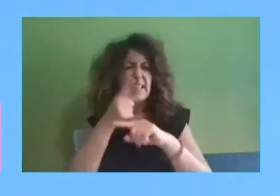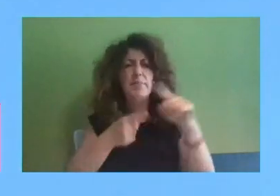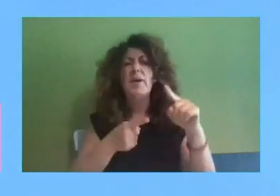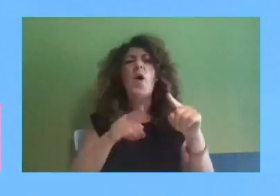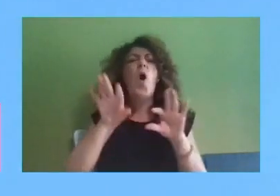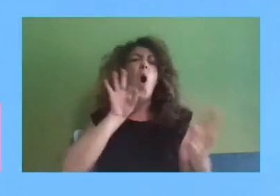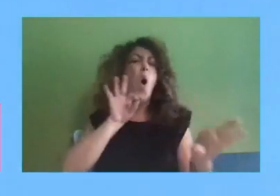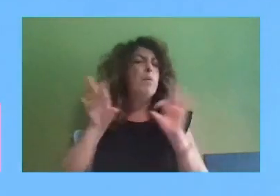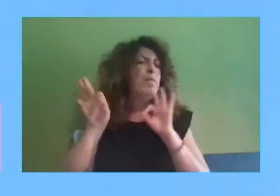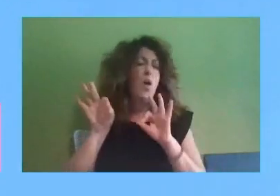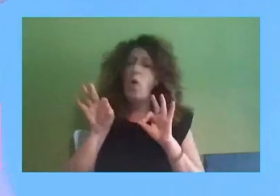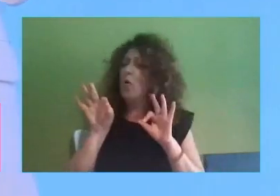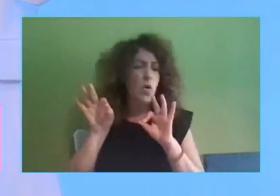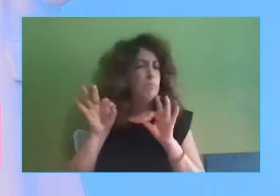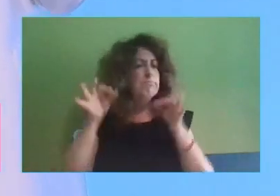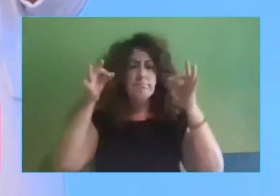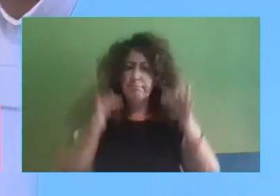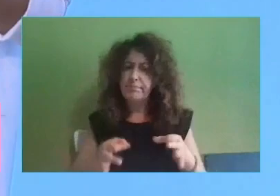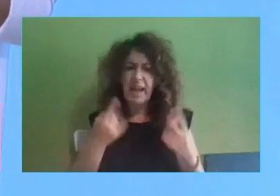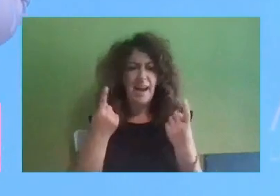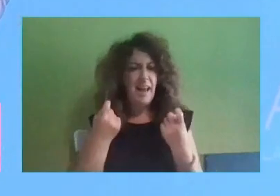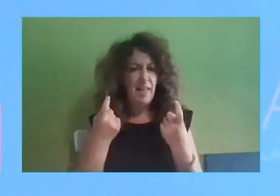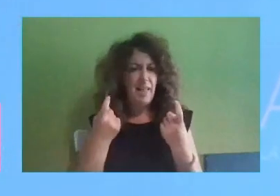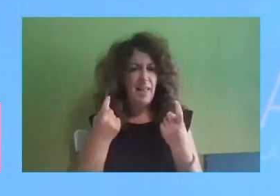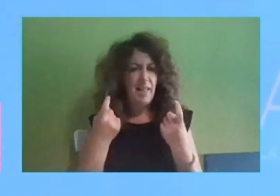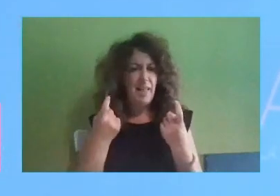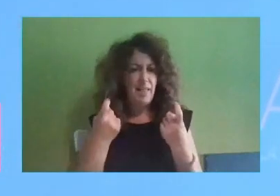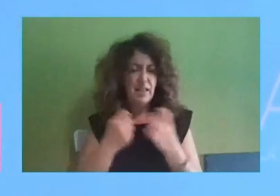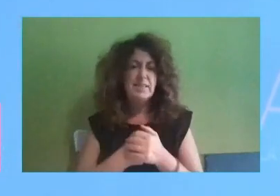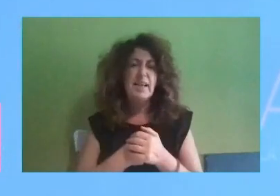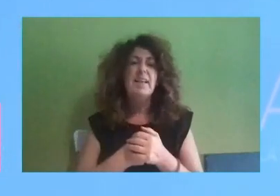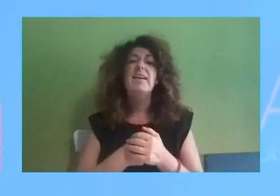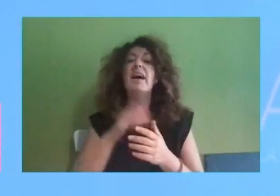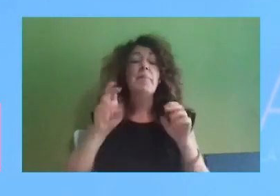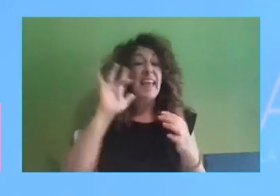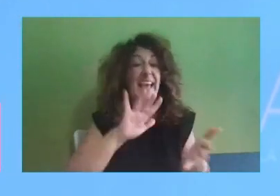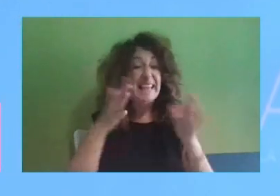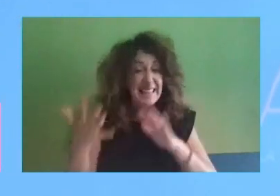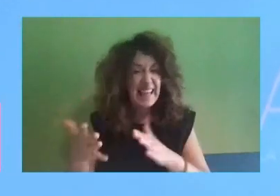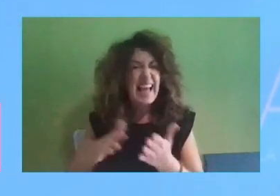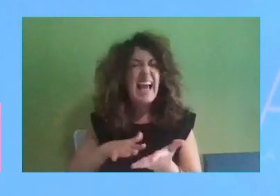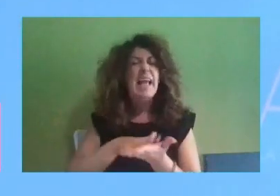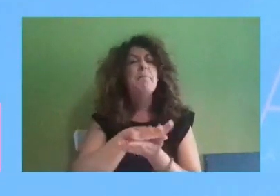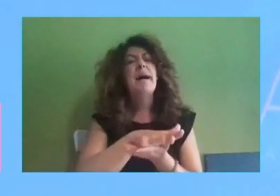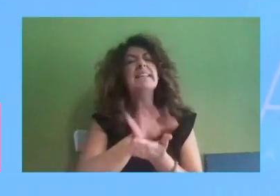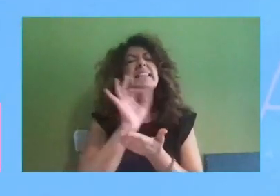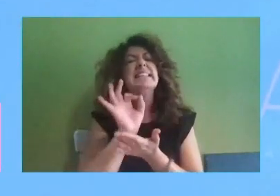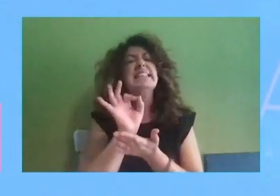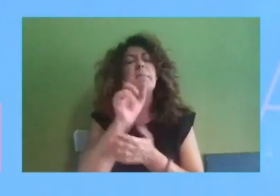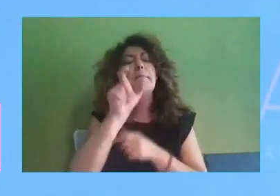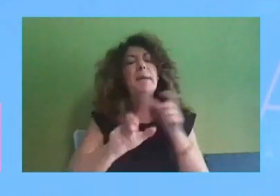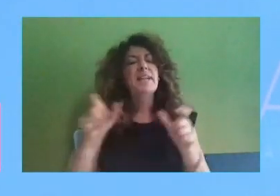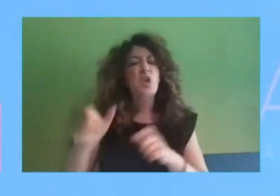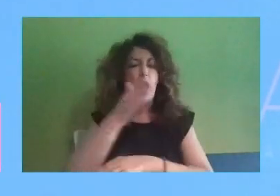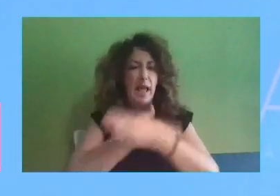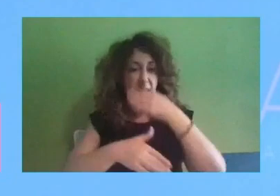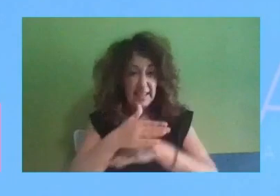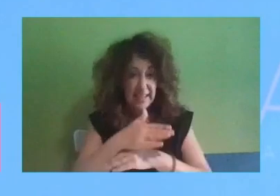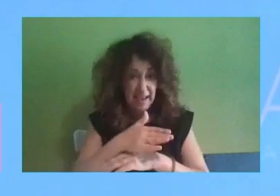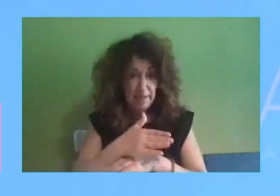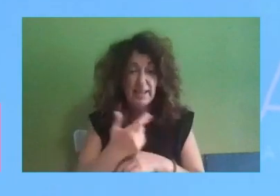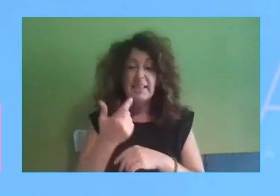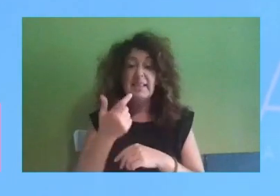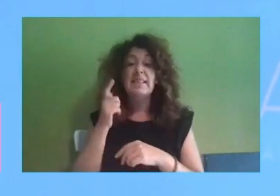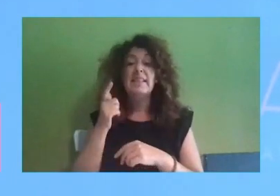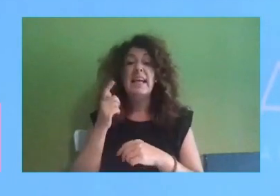esencial. Y vamos a hablar ahora del impacto de la digitalización en las personas discapacitadas. El avance de la economía digital puede